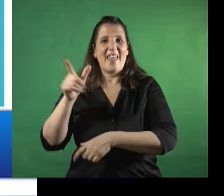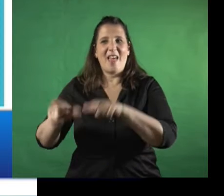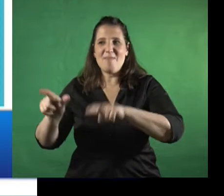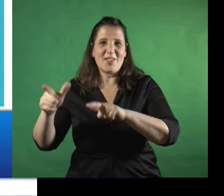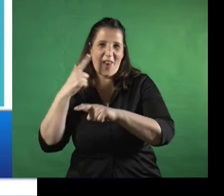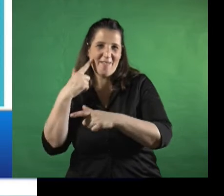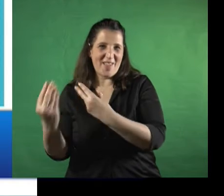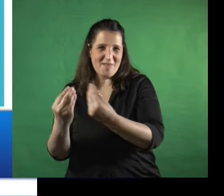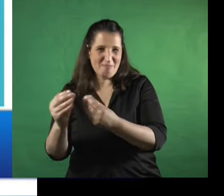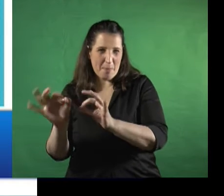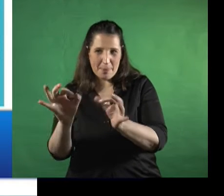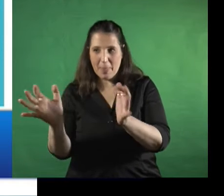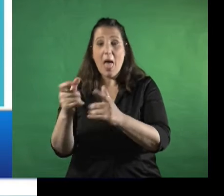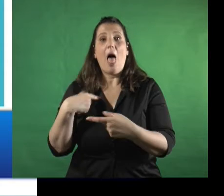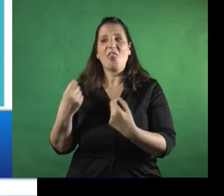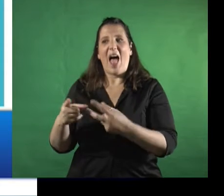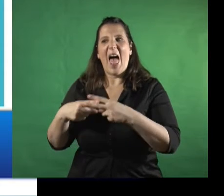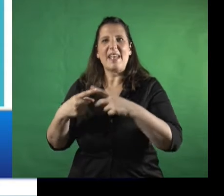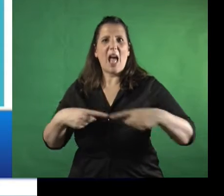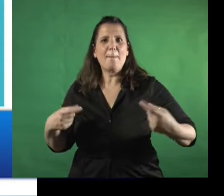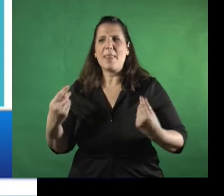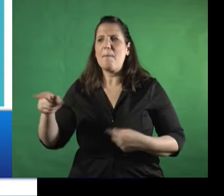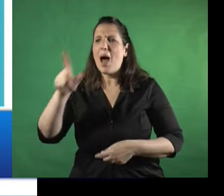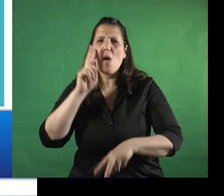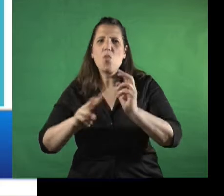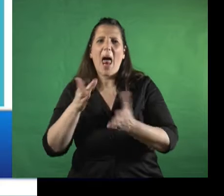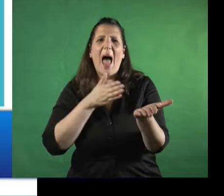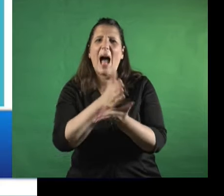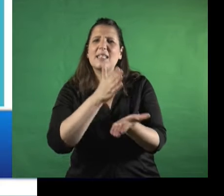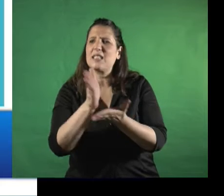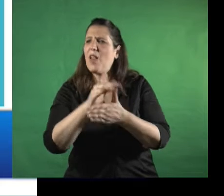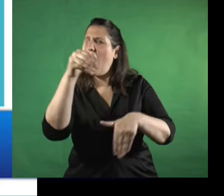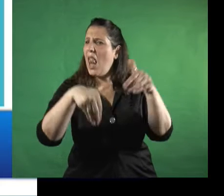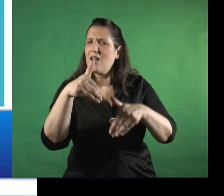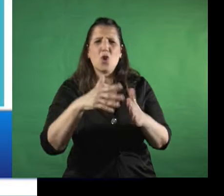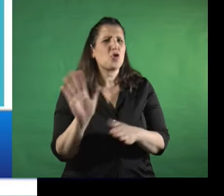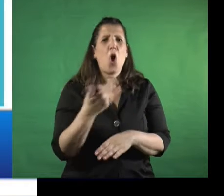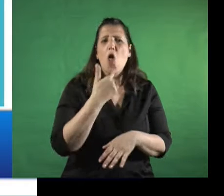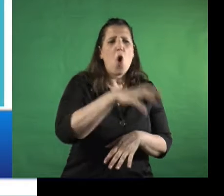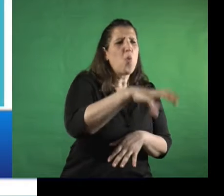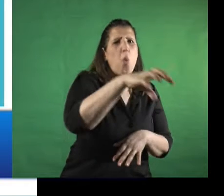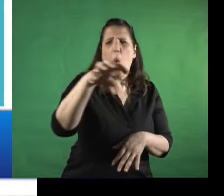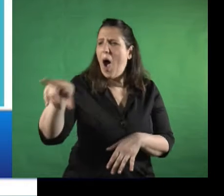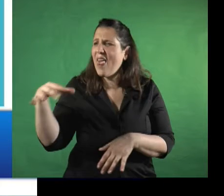La accesibilidad debe ser garantizada en todos los lugares de votación. De cara a las próximas elecciones,